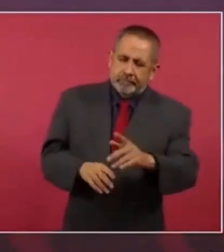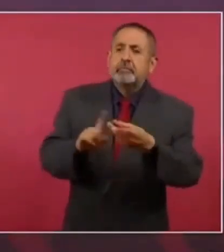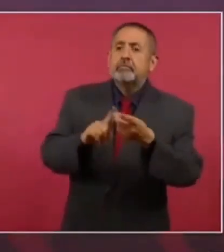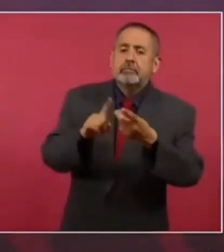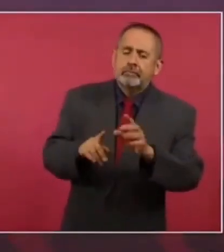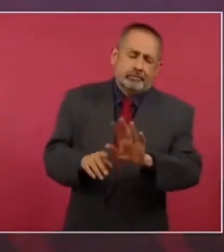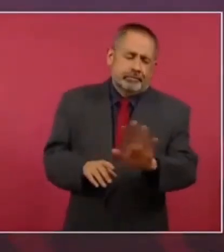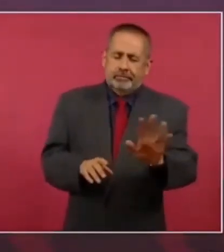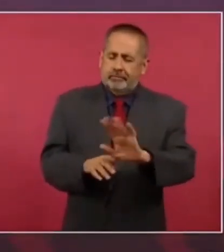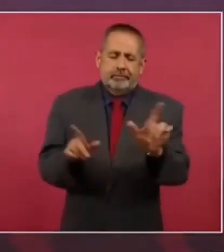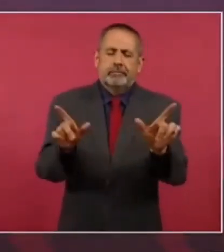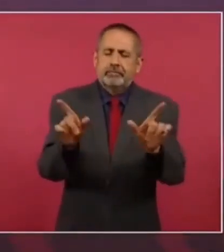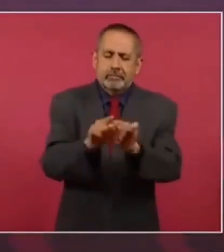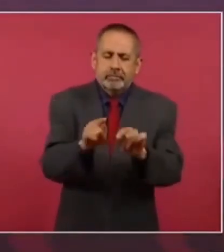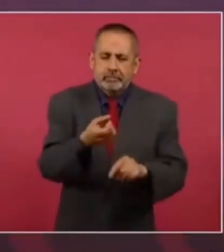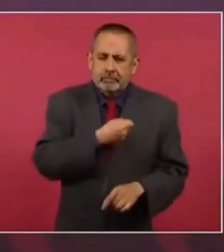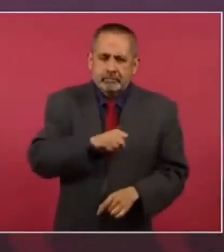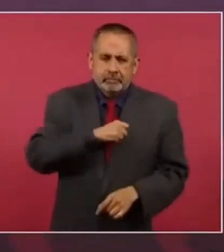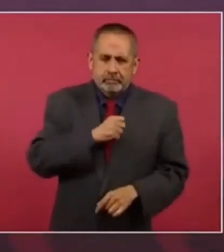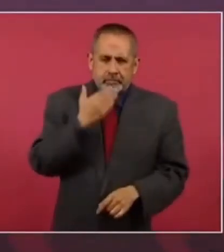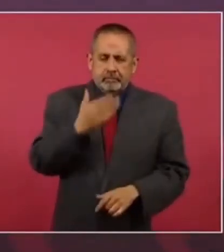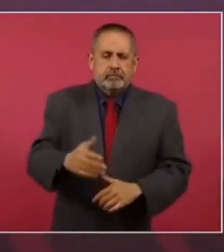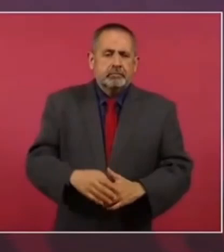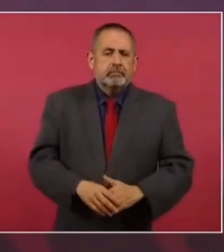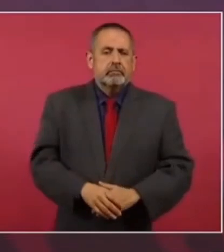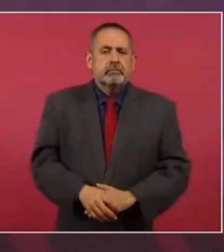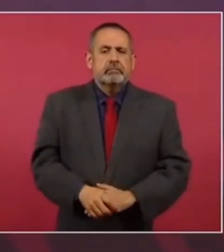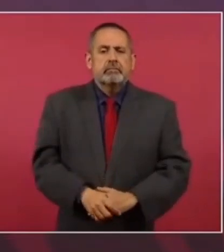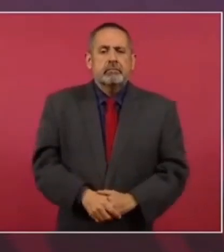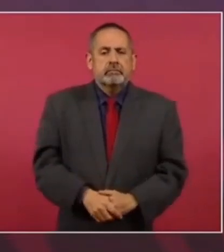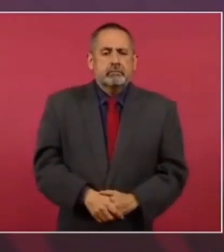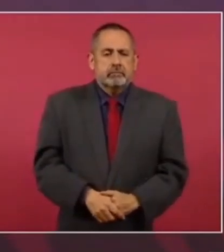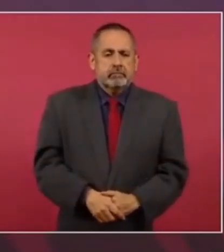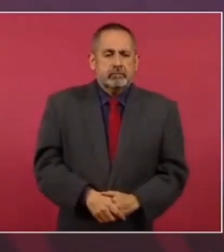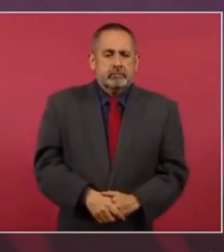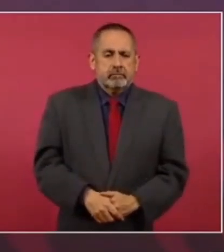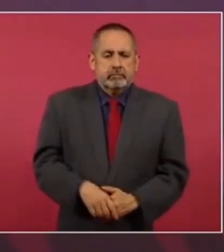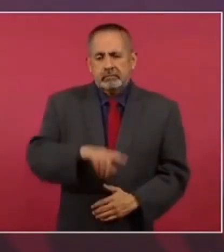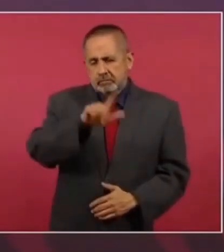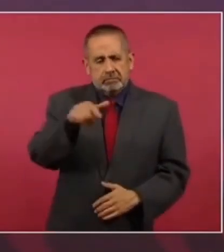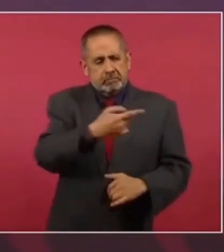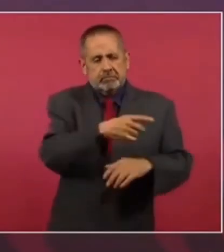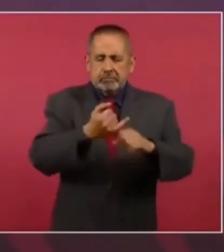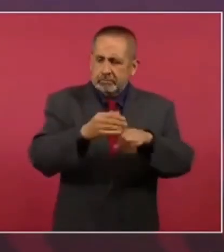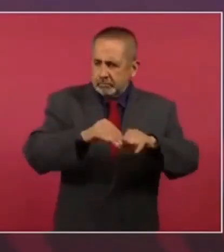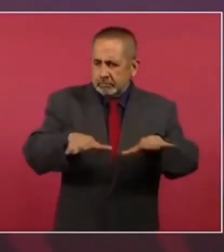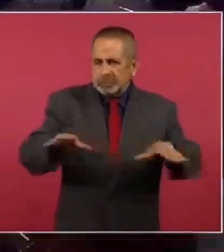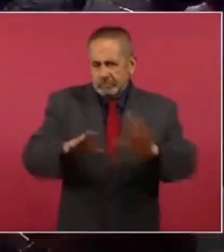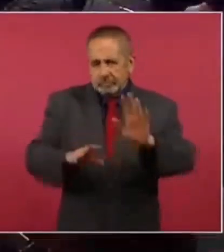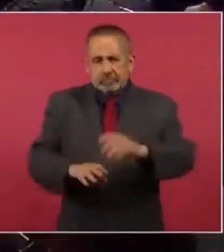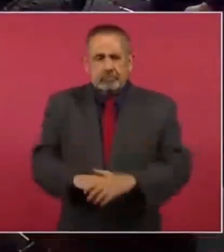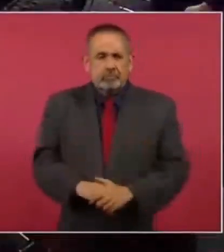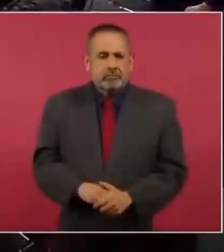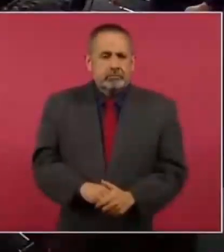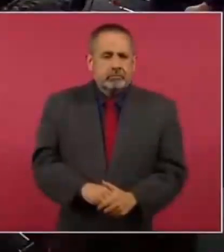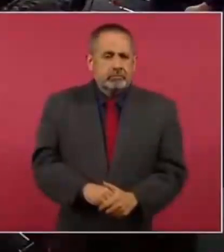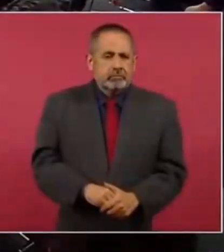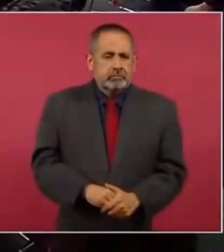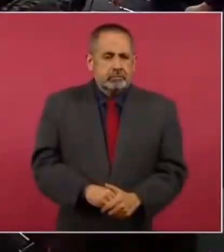está bien. Gracias, presidente. Ya después se hace la información. No está el texto.